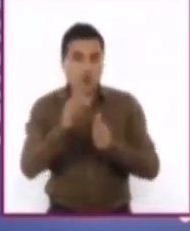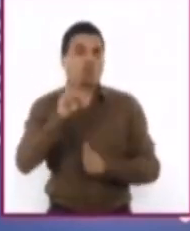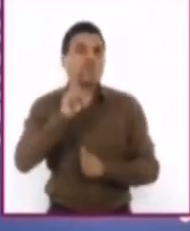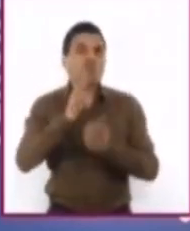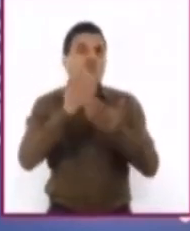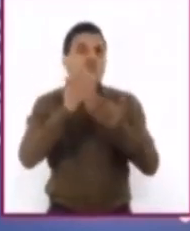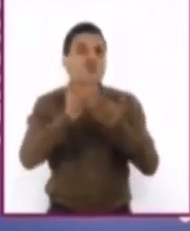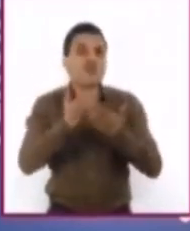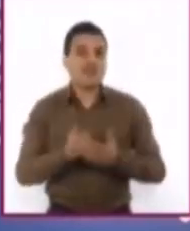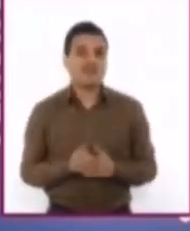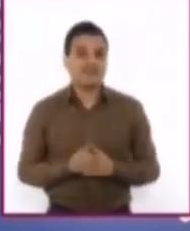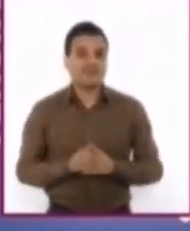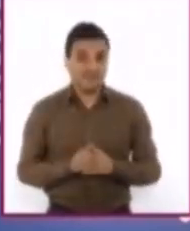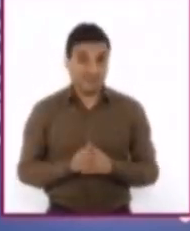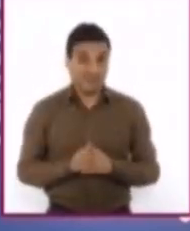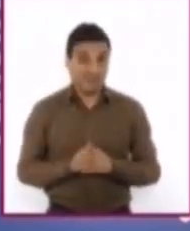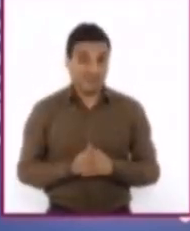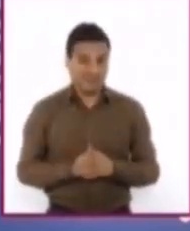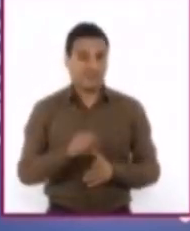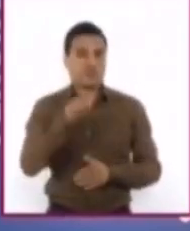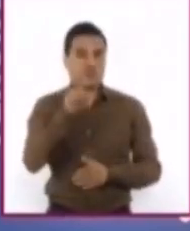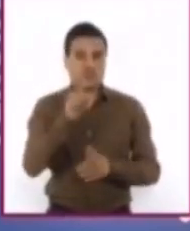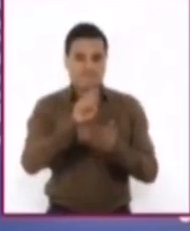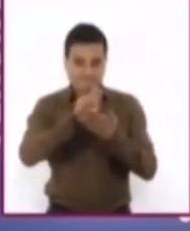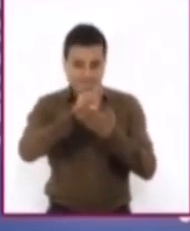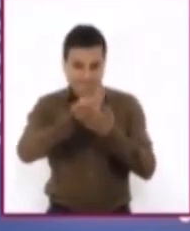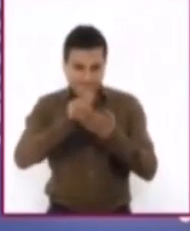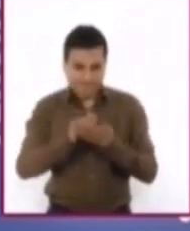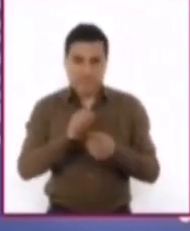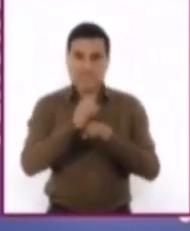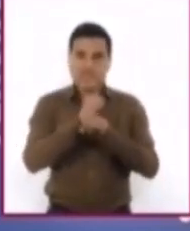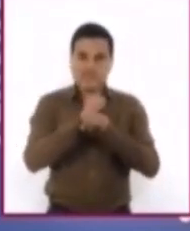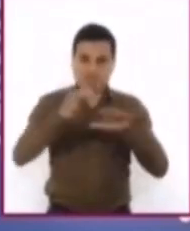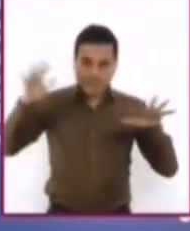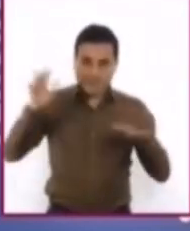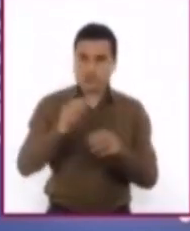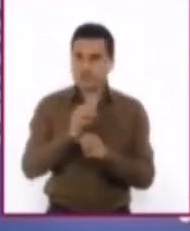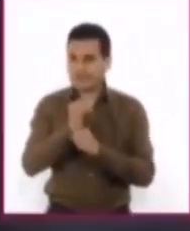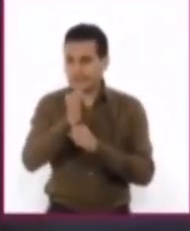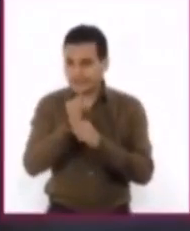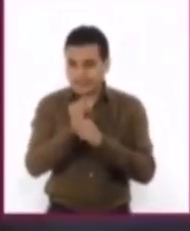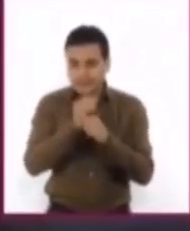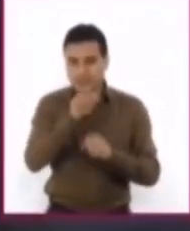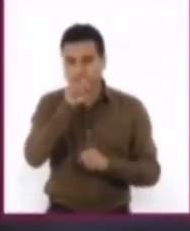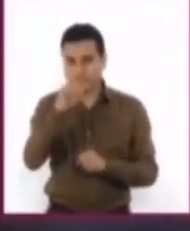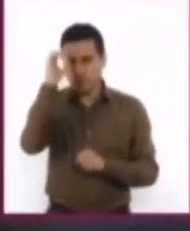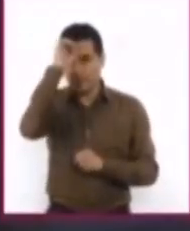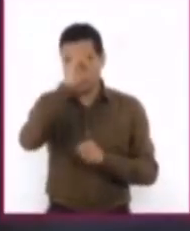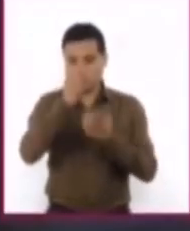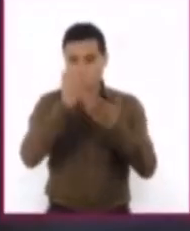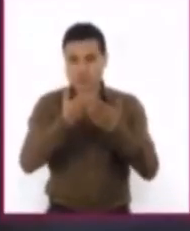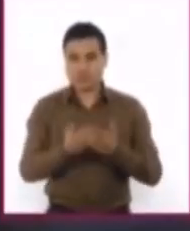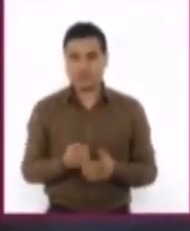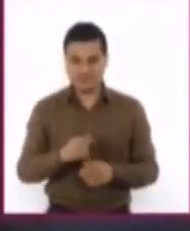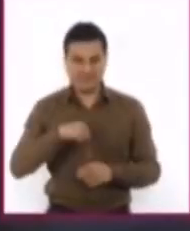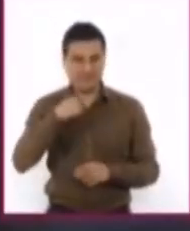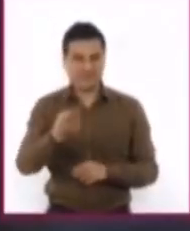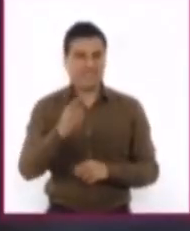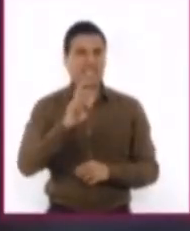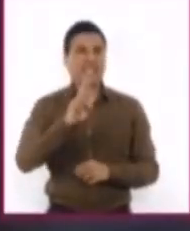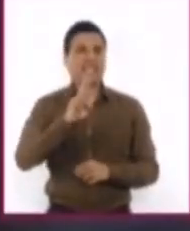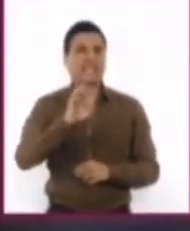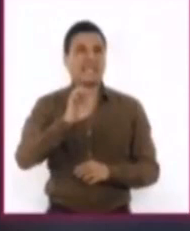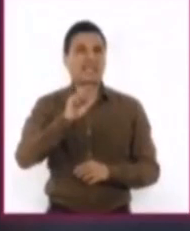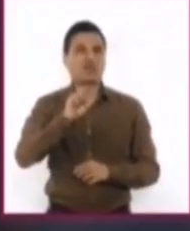tema que desarrolla en un ensayo y lo sustenta con información de las fuentes consultadas. Les propongo un reto para seguir